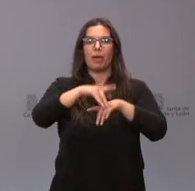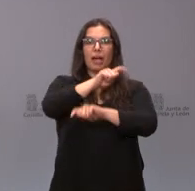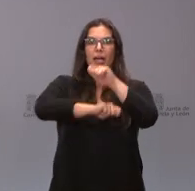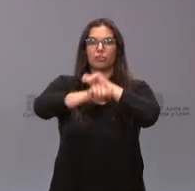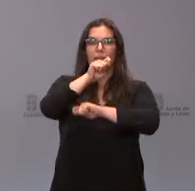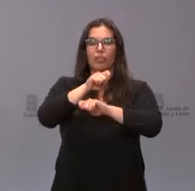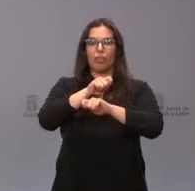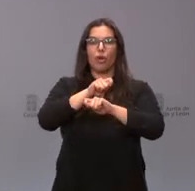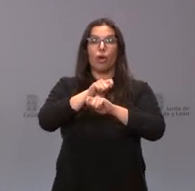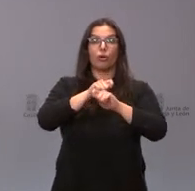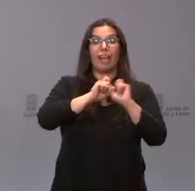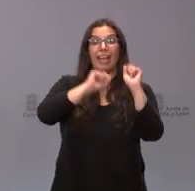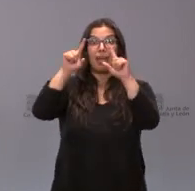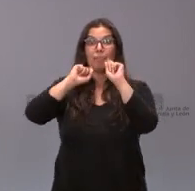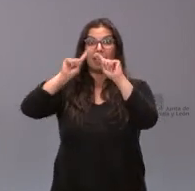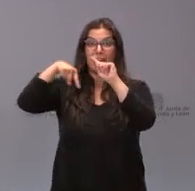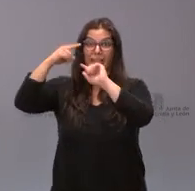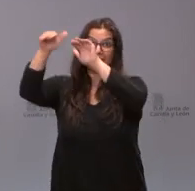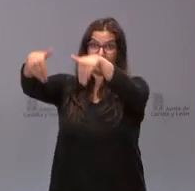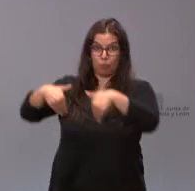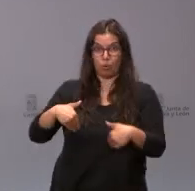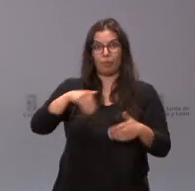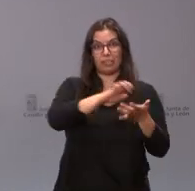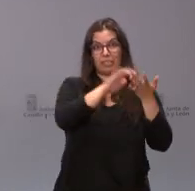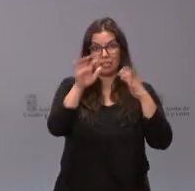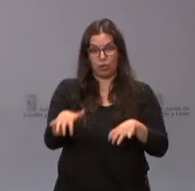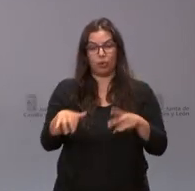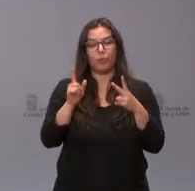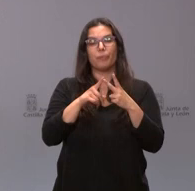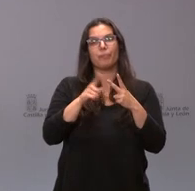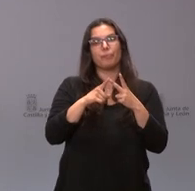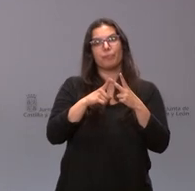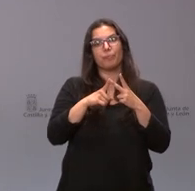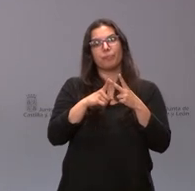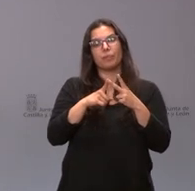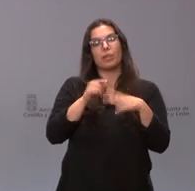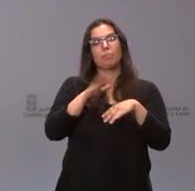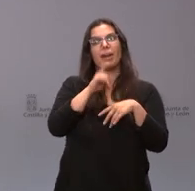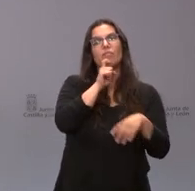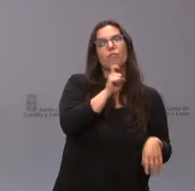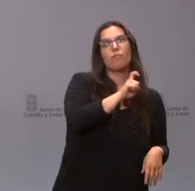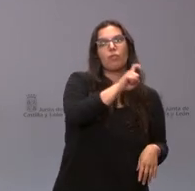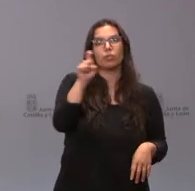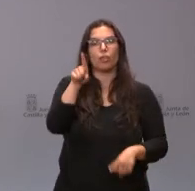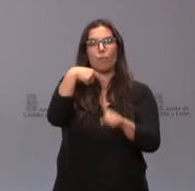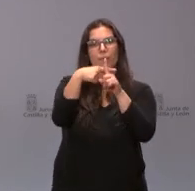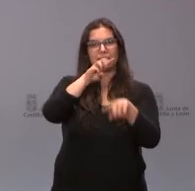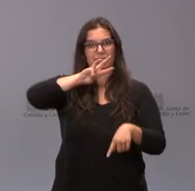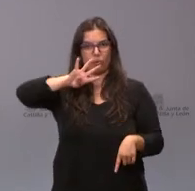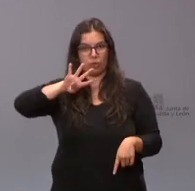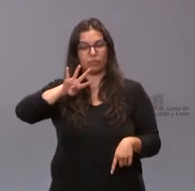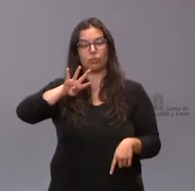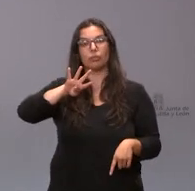Emigrantes Retornados de Castilla y León. Y, en segundo lugar, para la Fundación Más 34, la